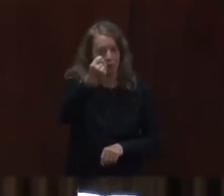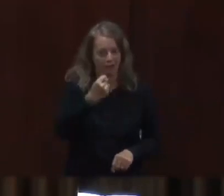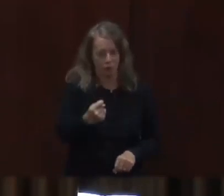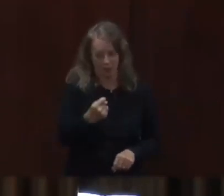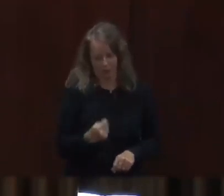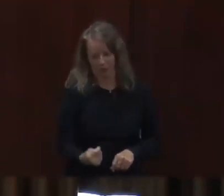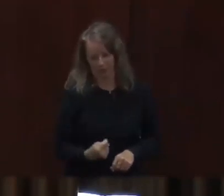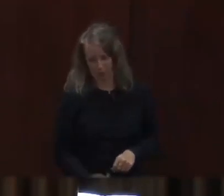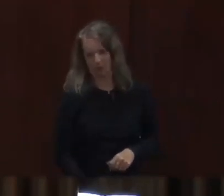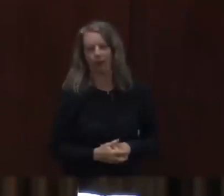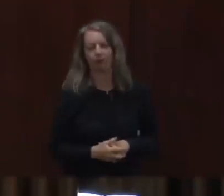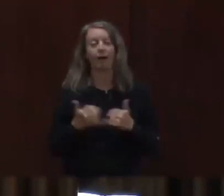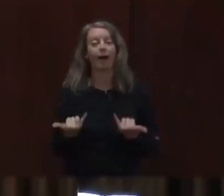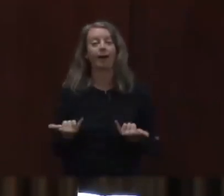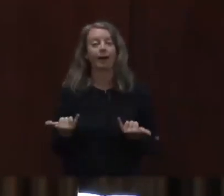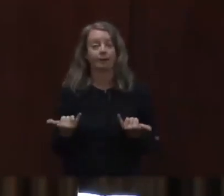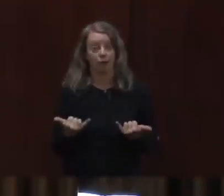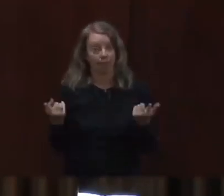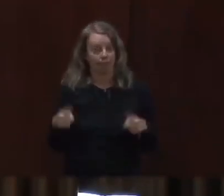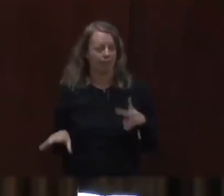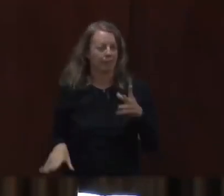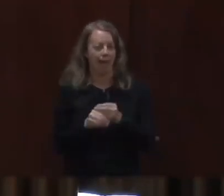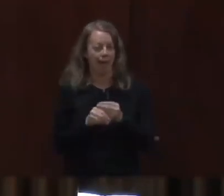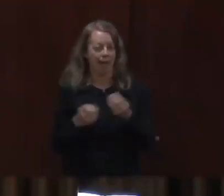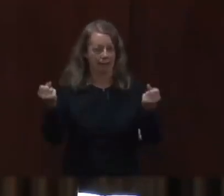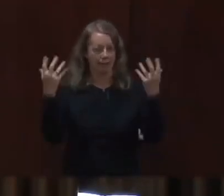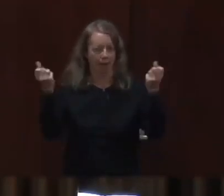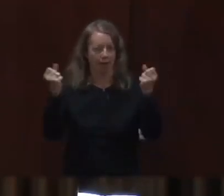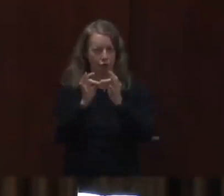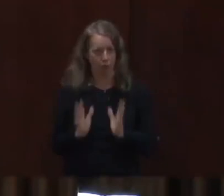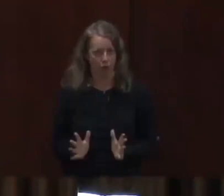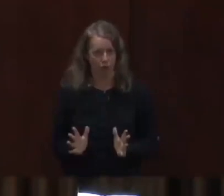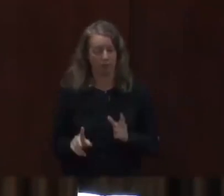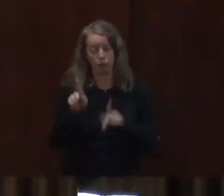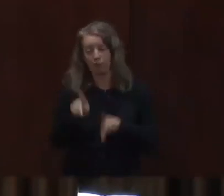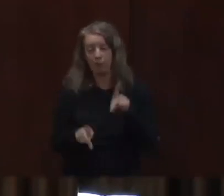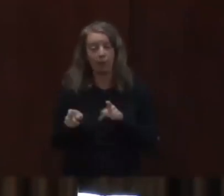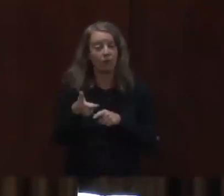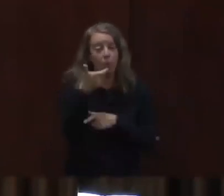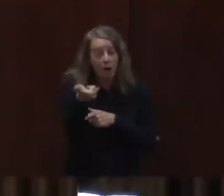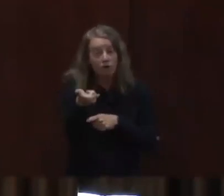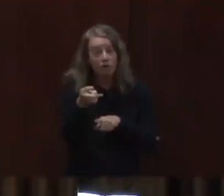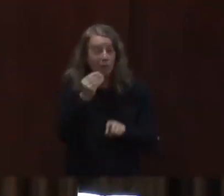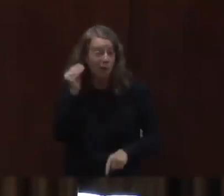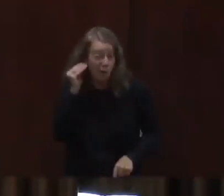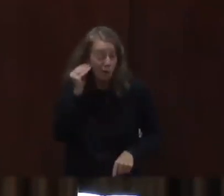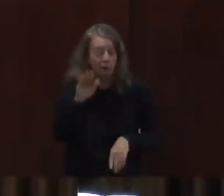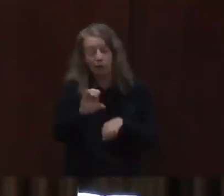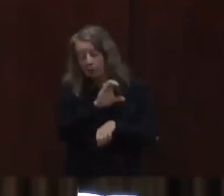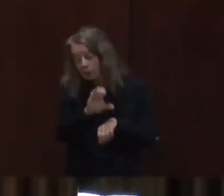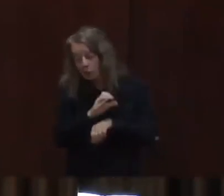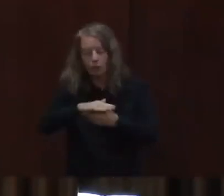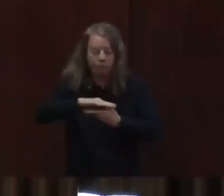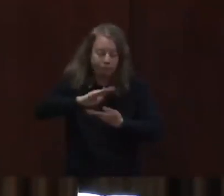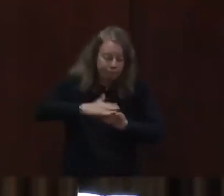viendo esta conversación en sus televisiones o en sus computadoras puedan ver a la intérprete